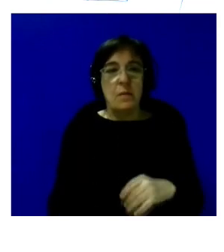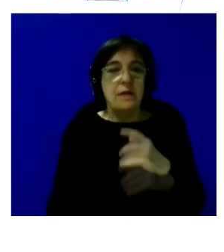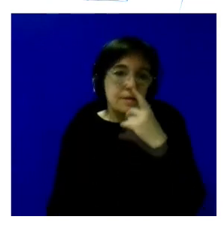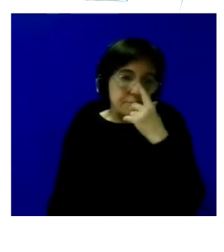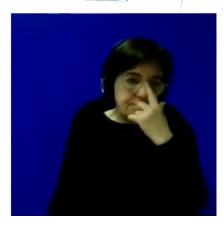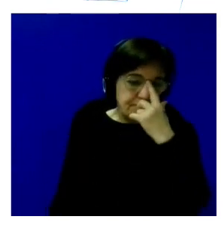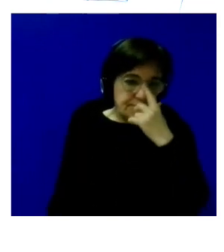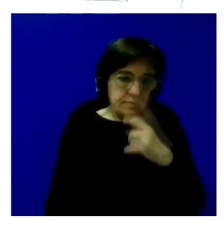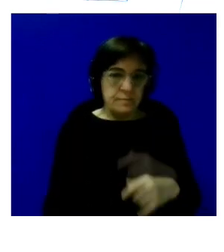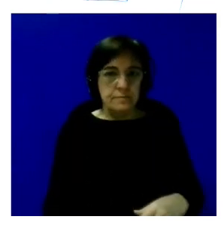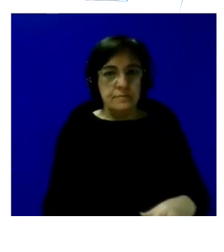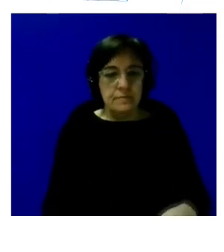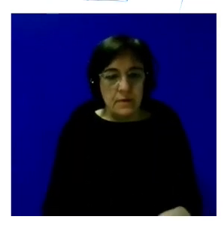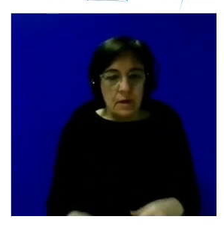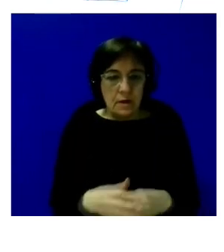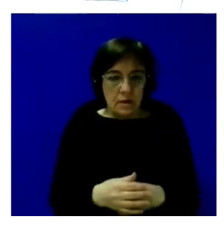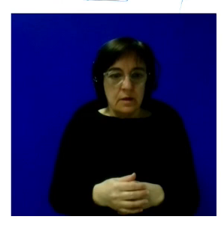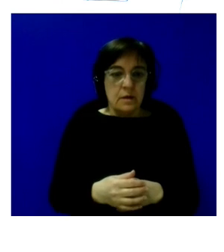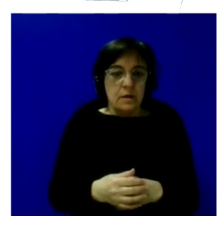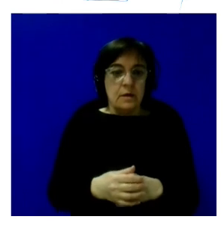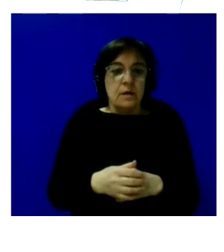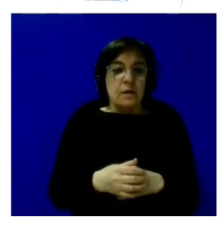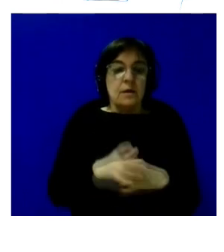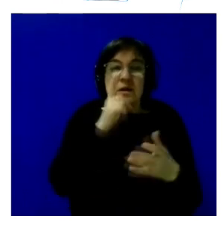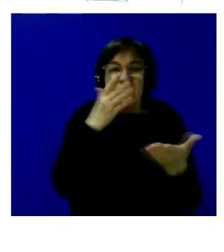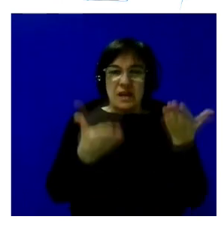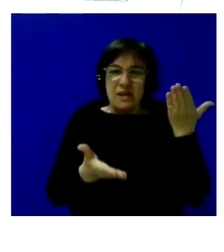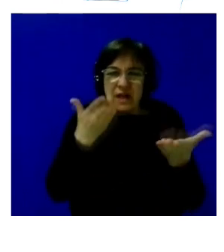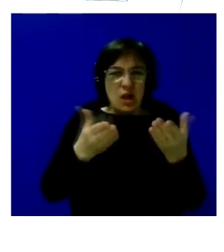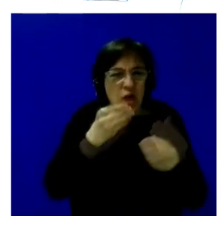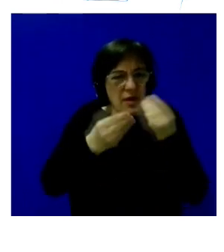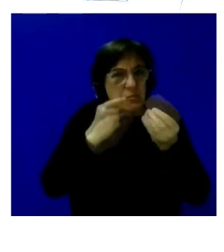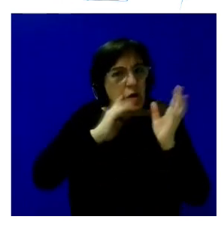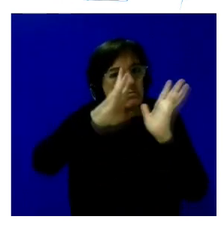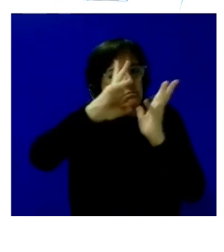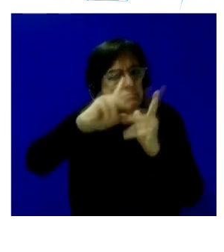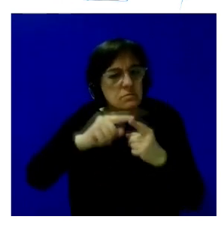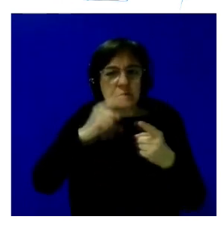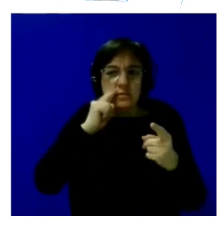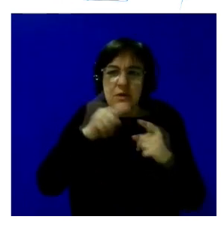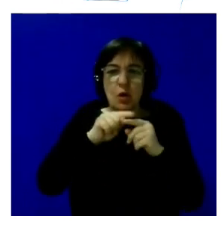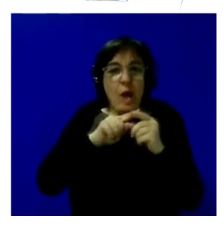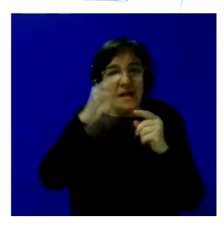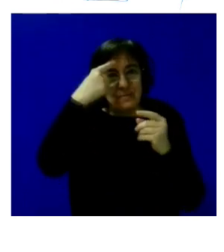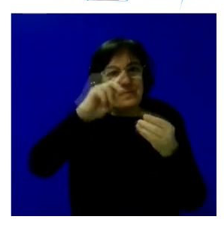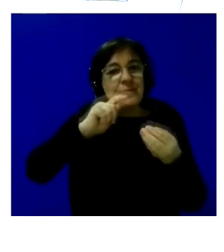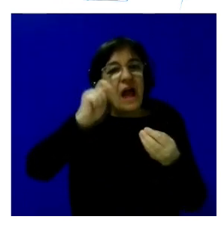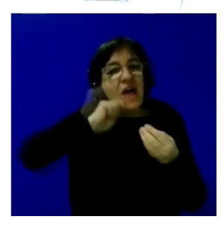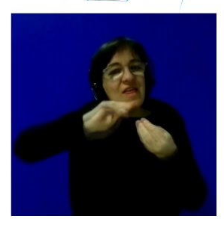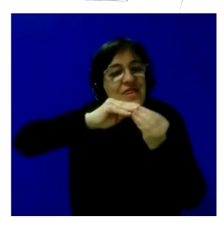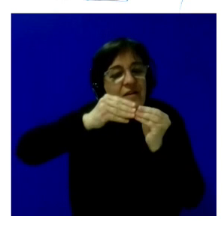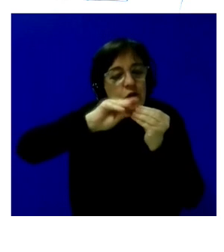bien y que valoraciones hacemos de todo esto si tenemos que ver capas de cebolla y descubrir un poquito